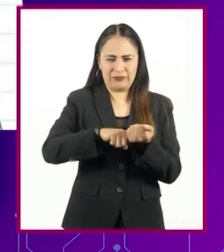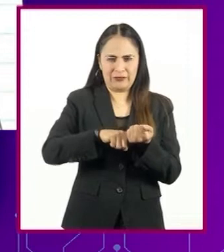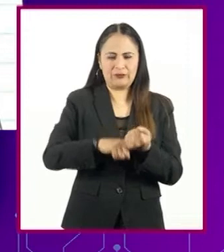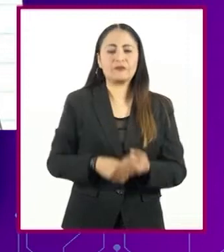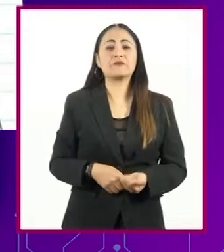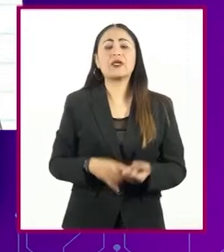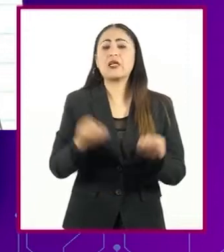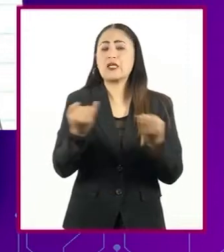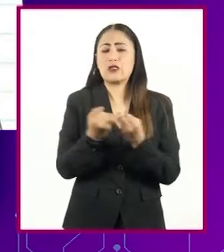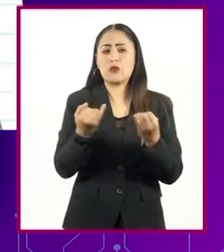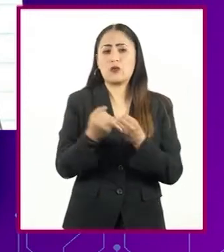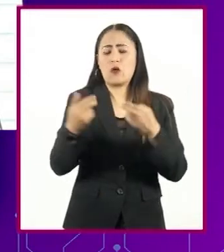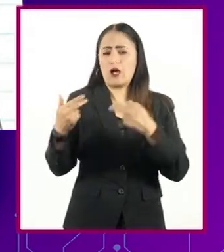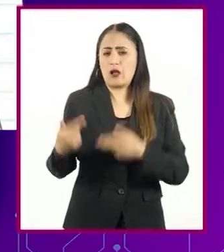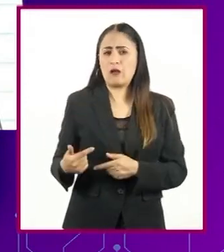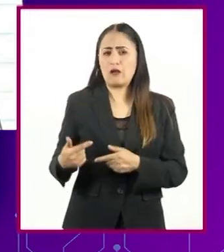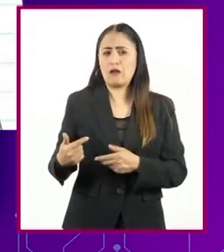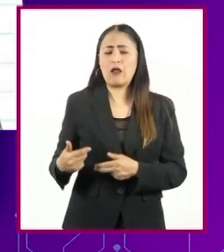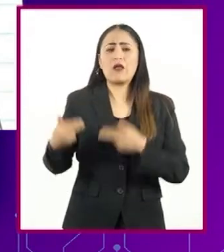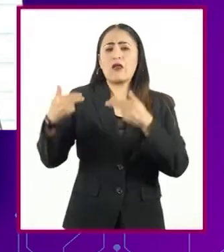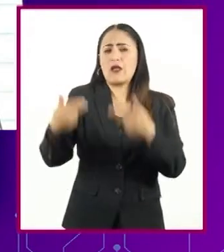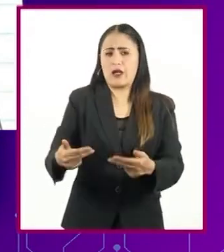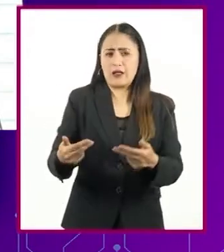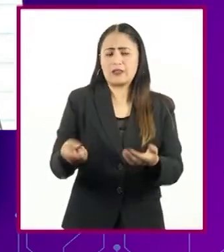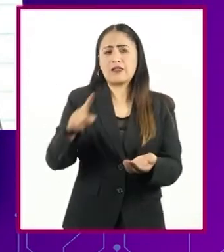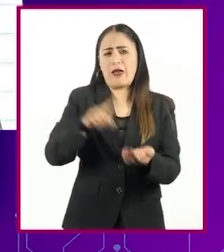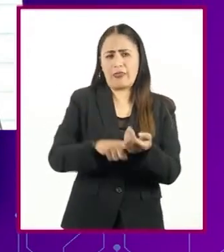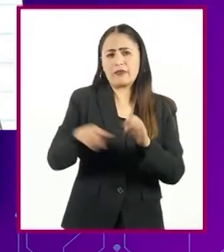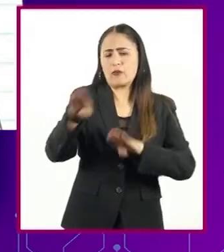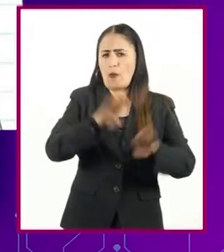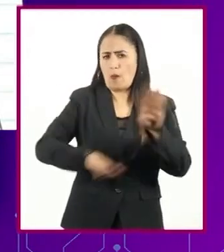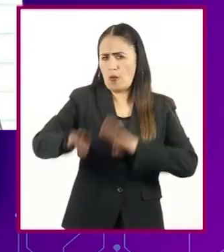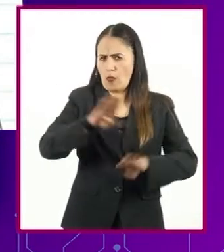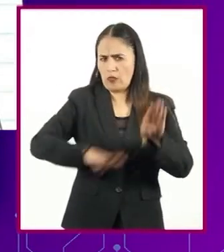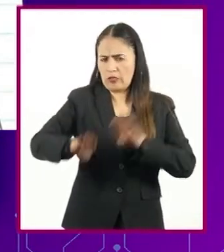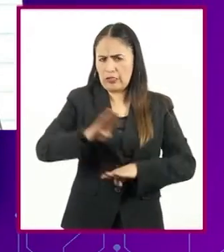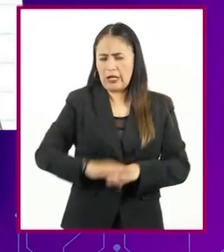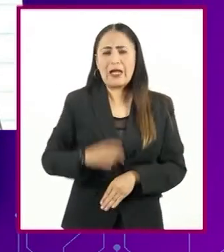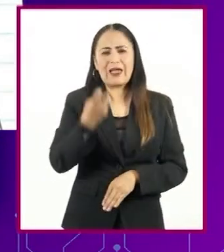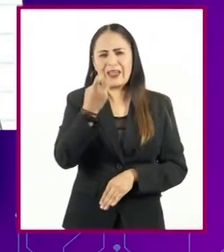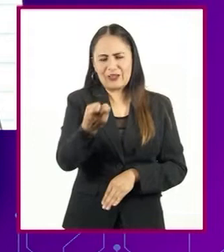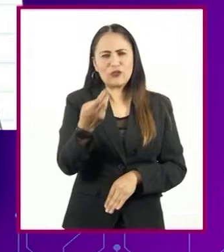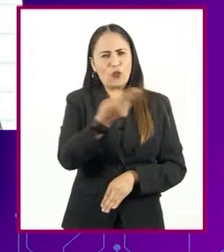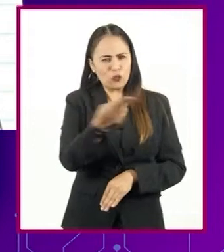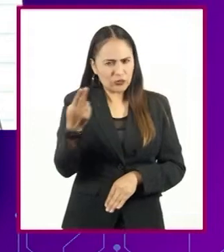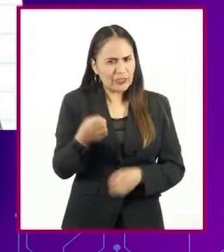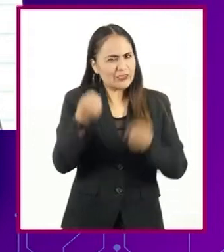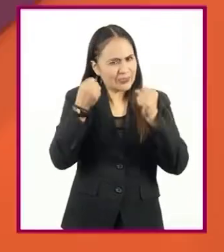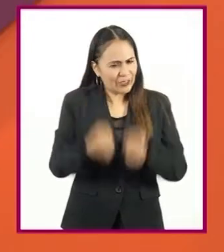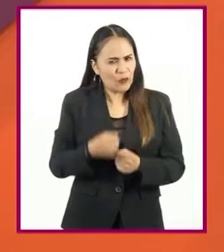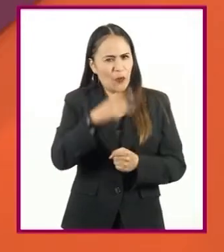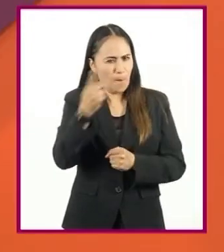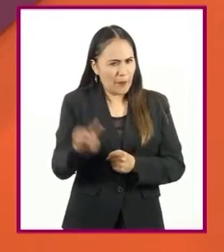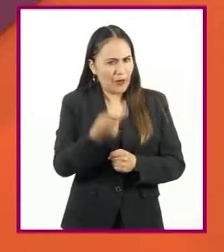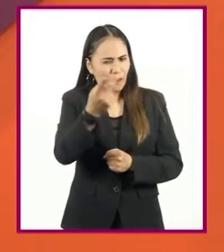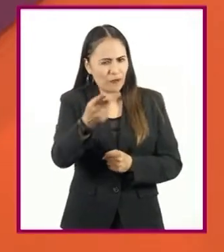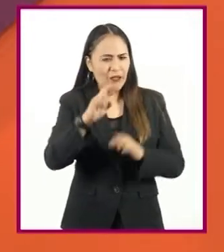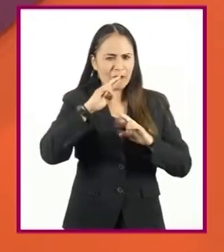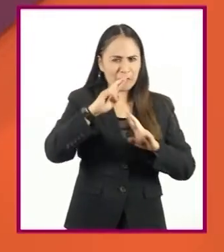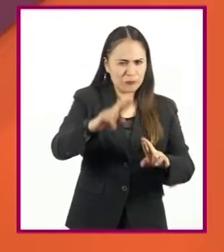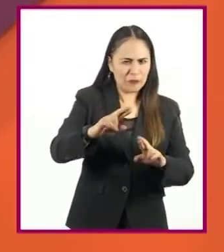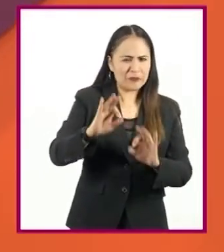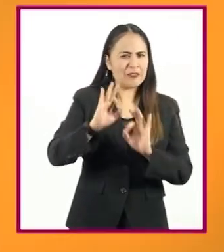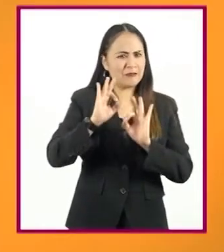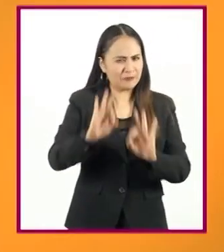en la herencia biológica y estamos seguros de que en casa acertaron a la primera pregunta. B. me